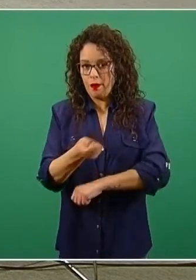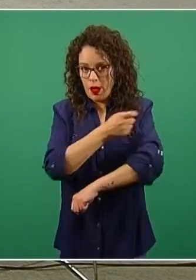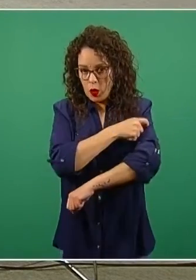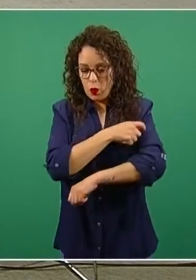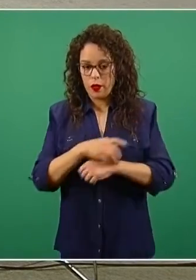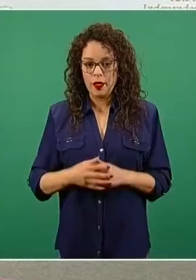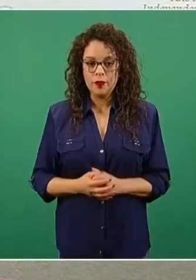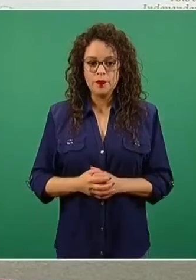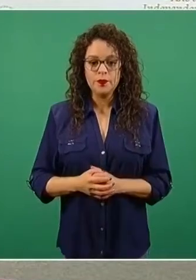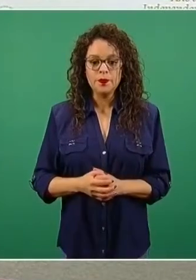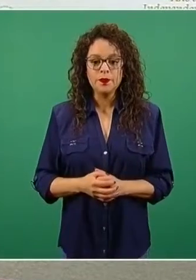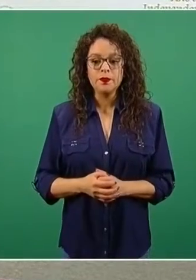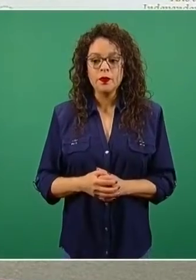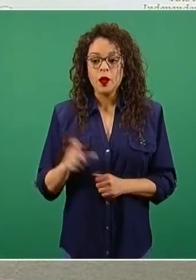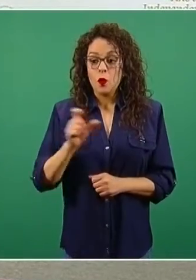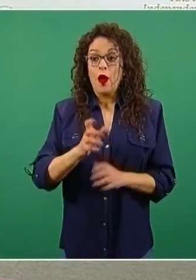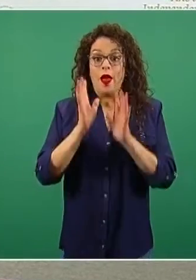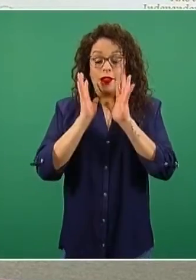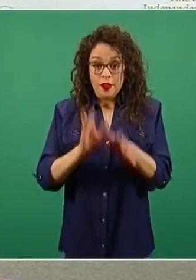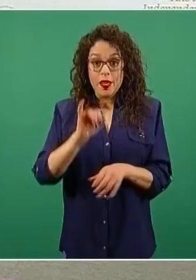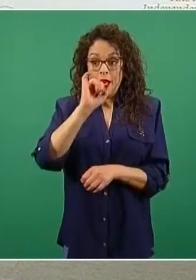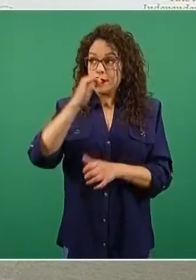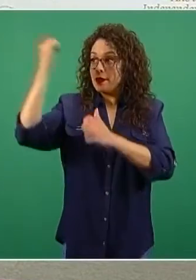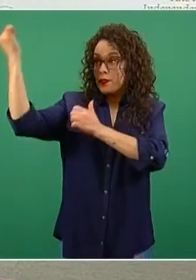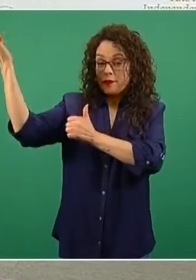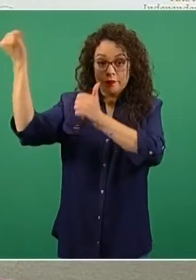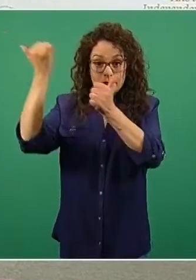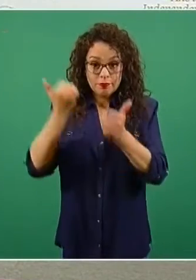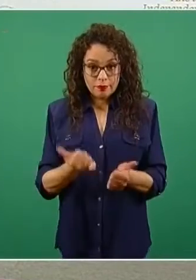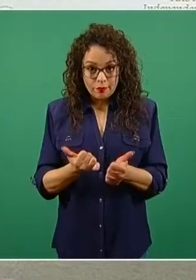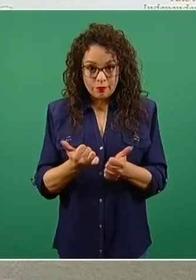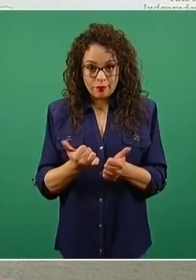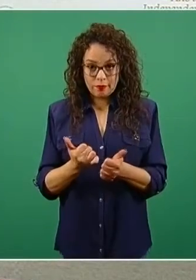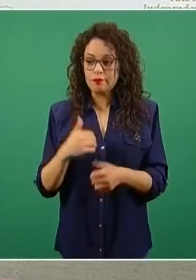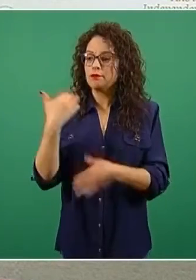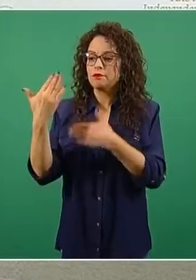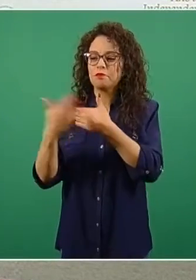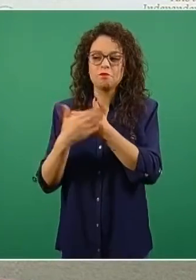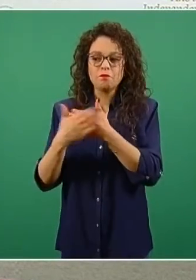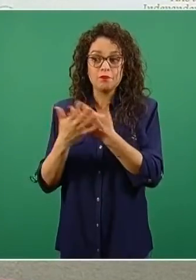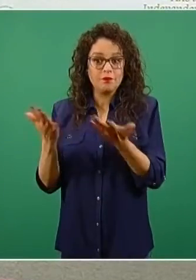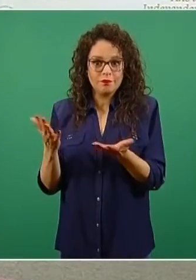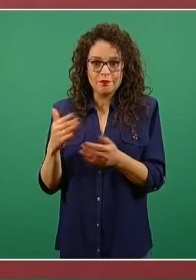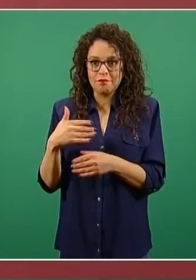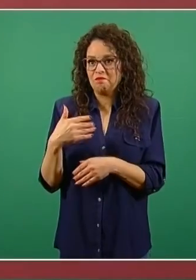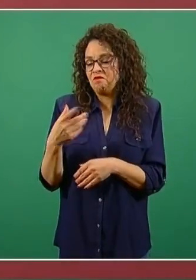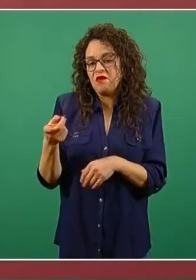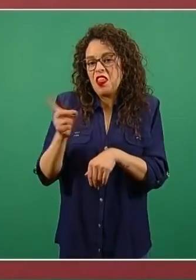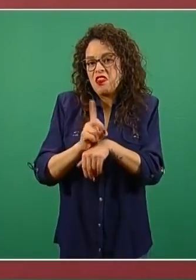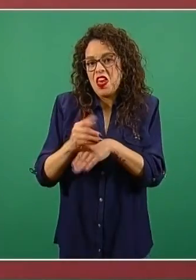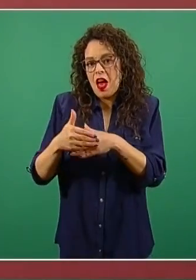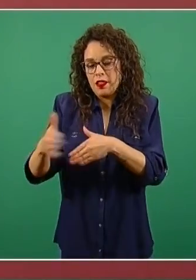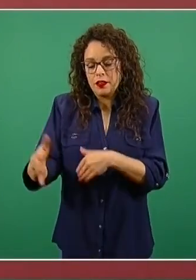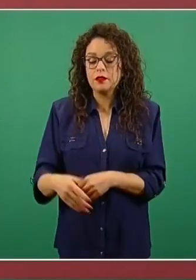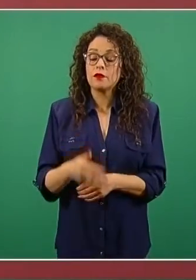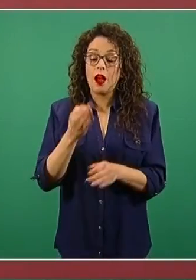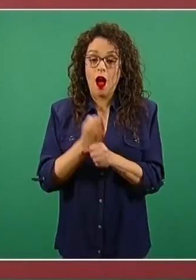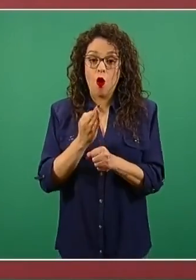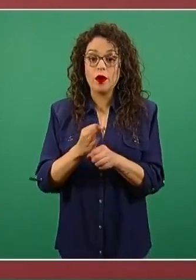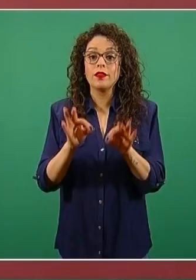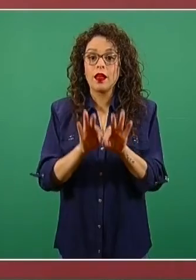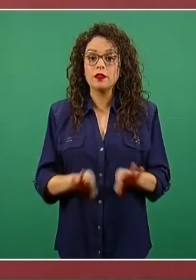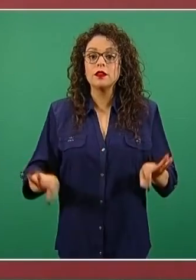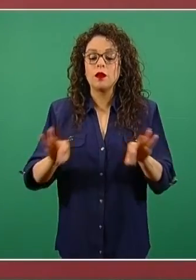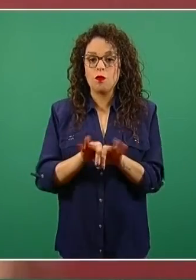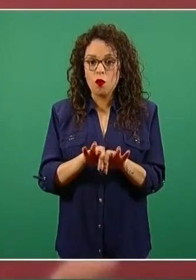realidad de traer, cosa que está ocurriendo ya en materia de días. Entonces ahora la logística es importante para